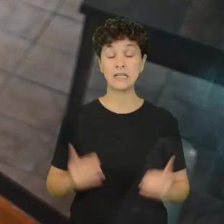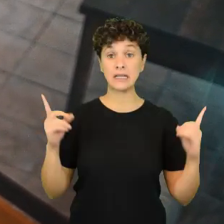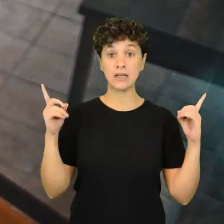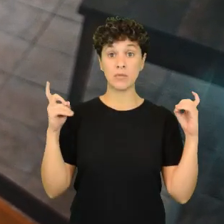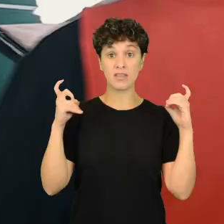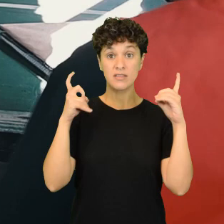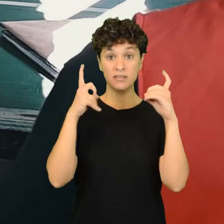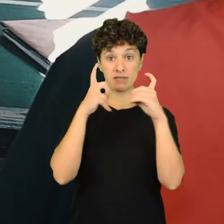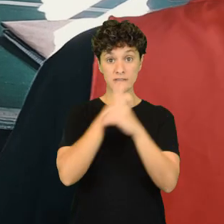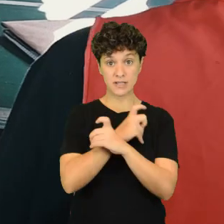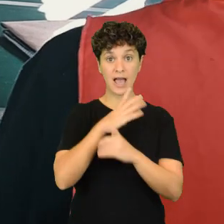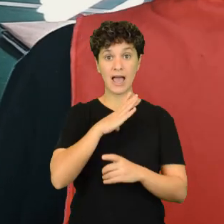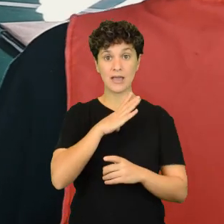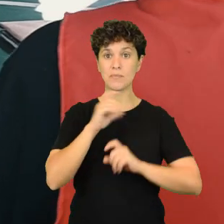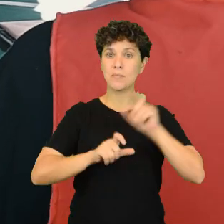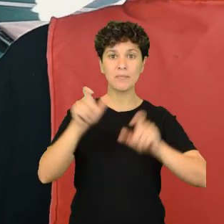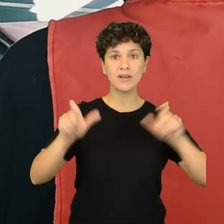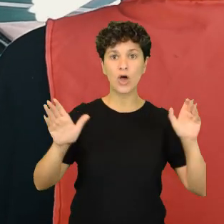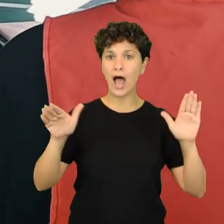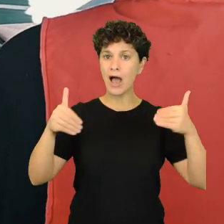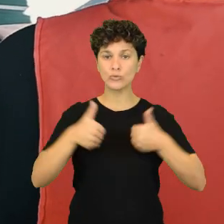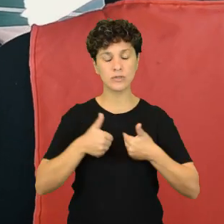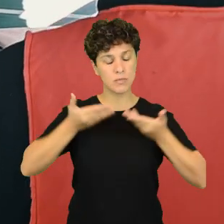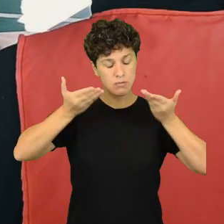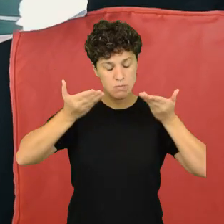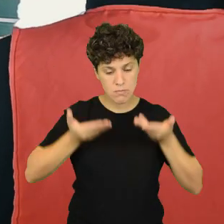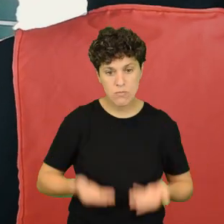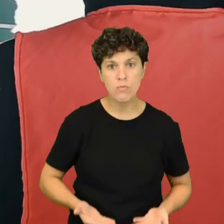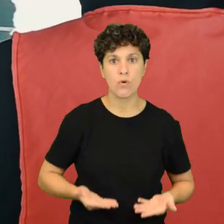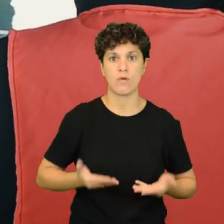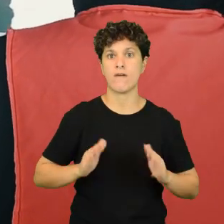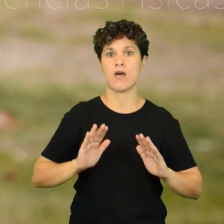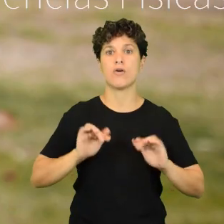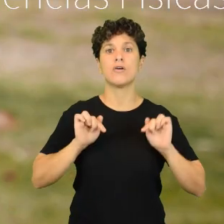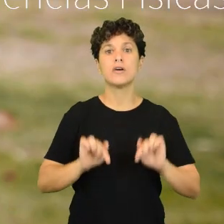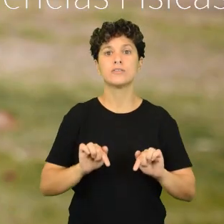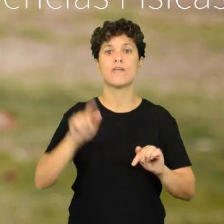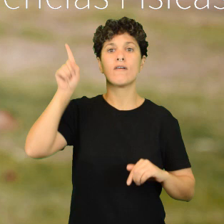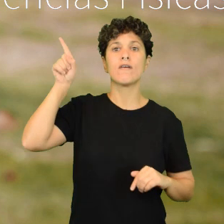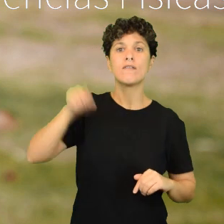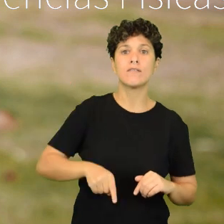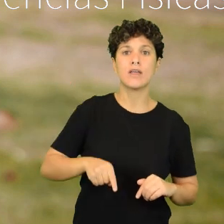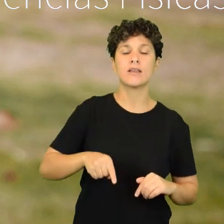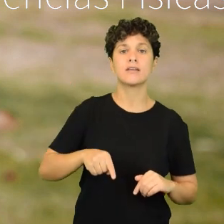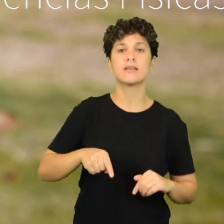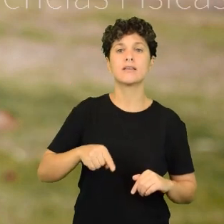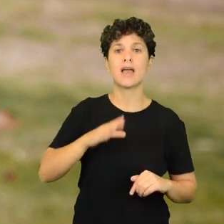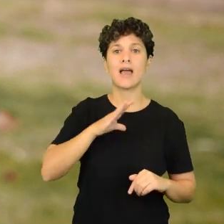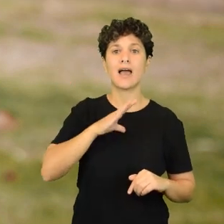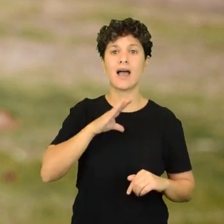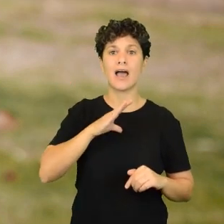Lo más difícil es que tenemos gente con una autoestima muy bajo porque vienen con una